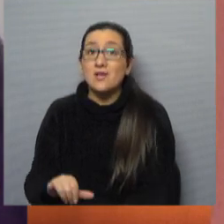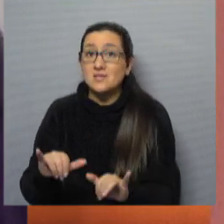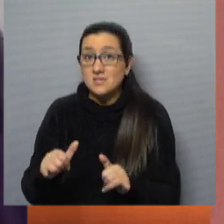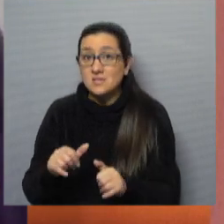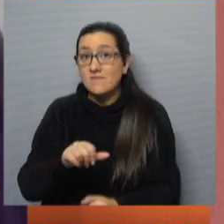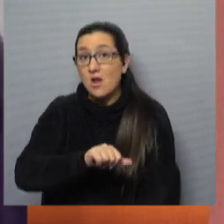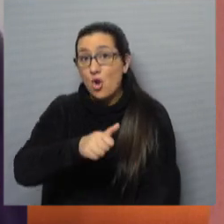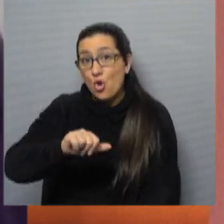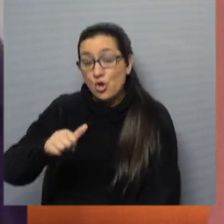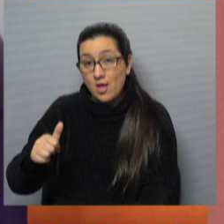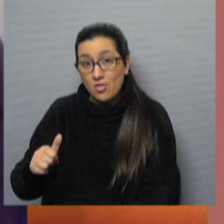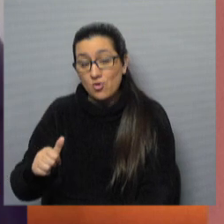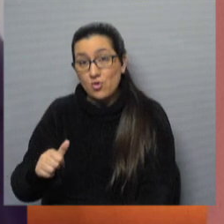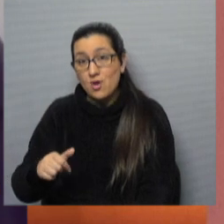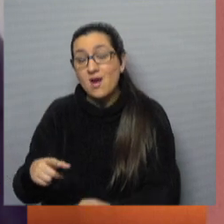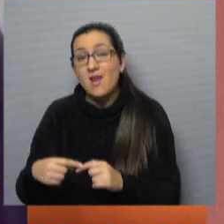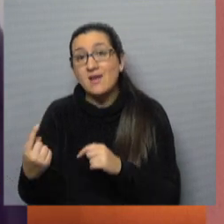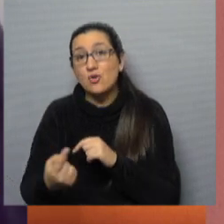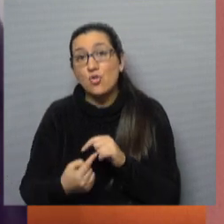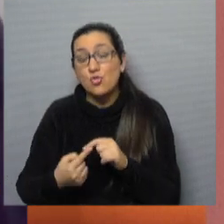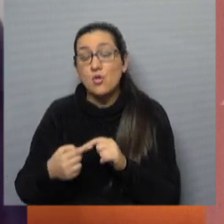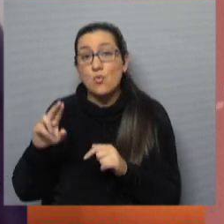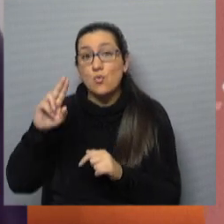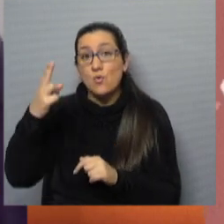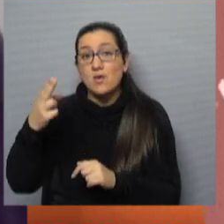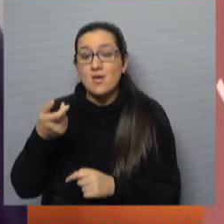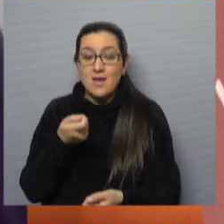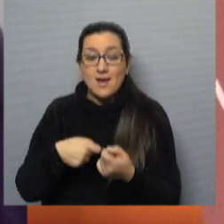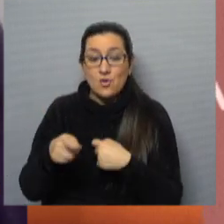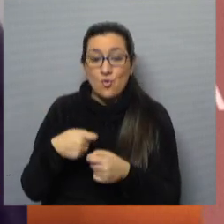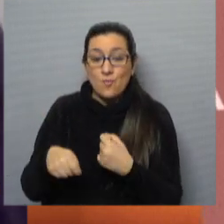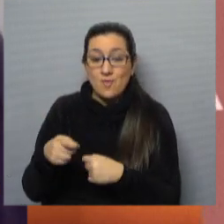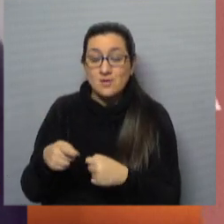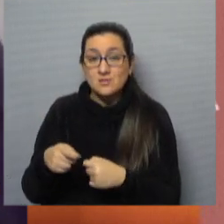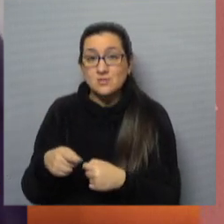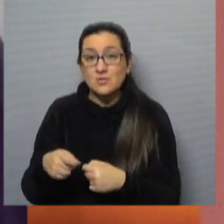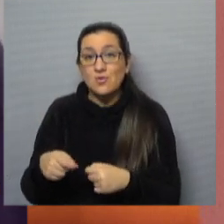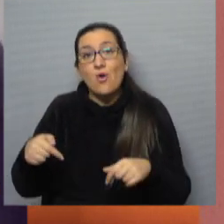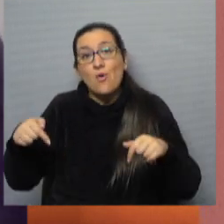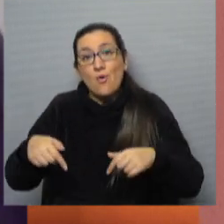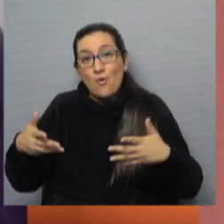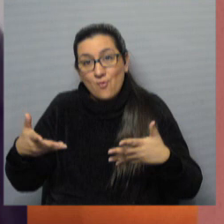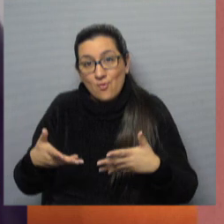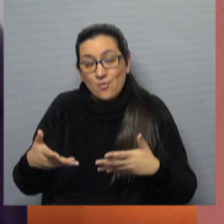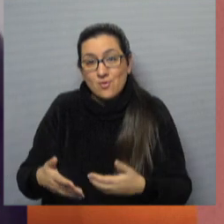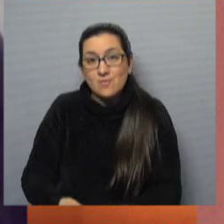conseguido en la ronda Uruguay, el comercio está hoy en día